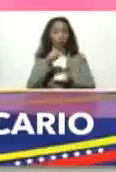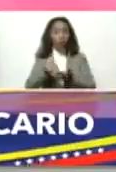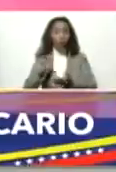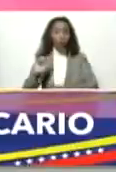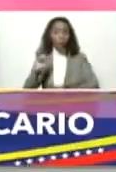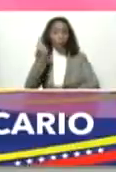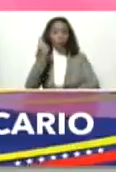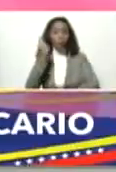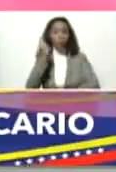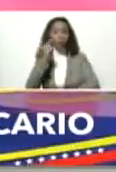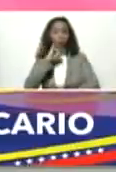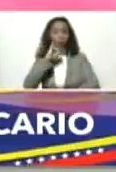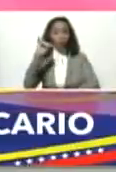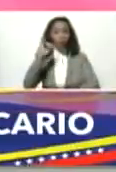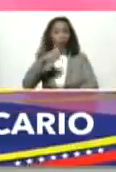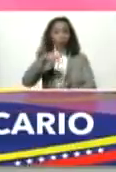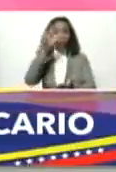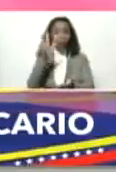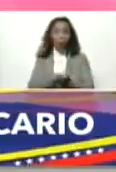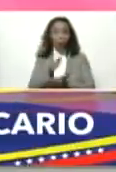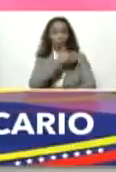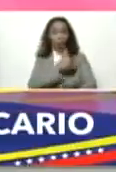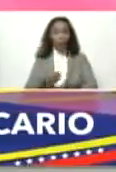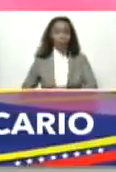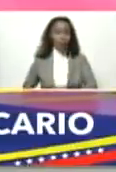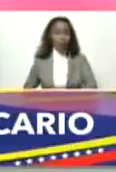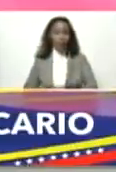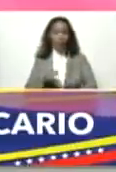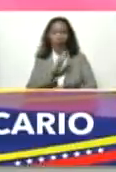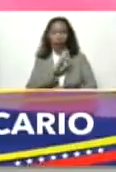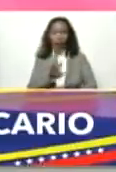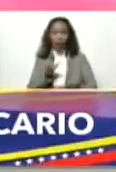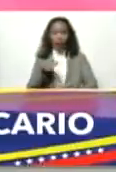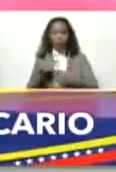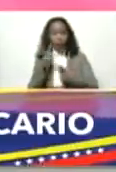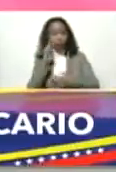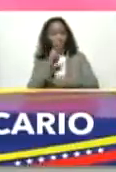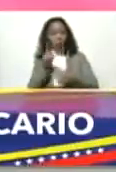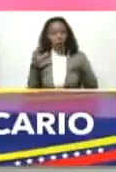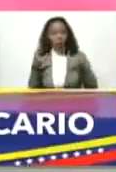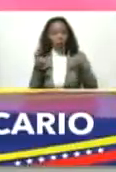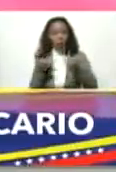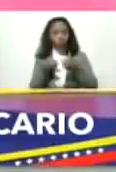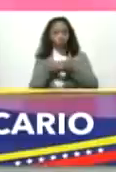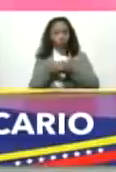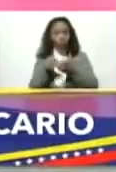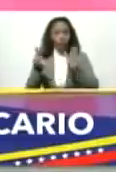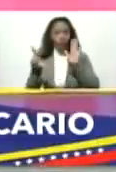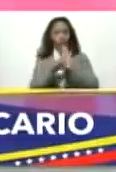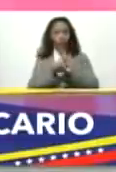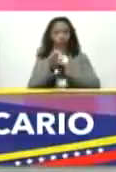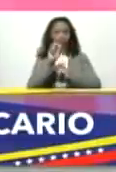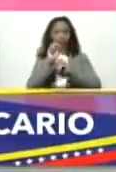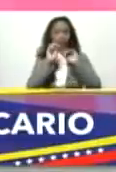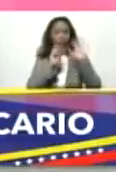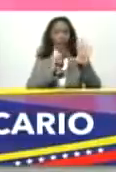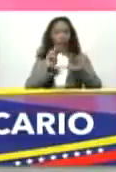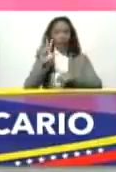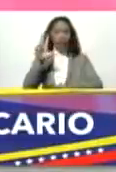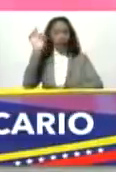primer anuncio aprobado por el presidente de la República tiene que ver con la reducción del encaje legal a un 73%.